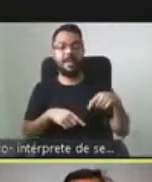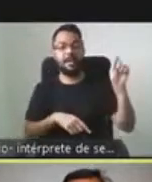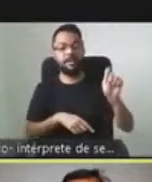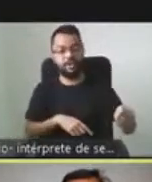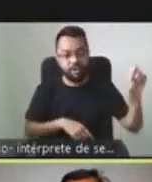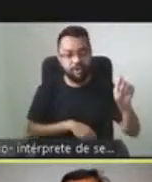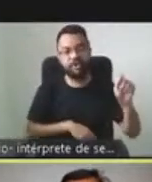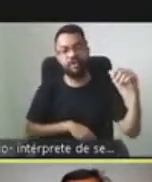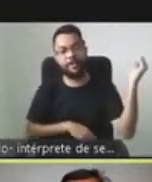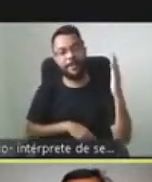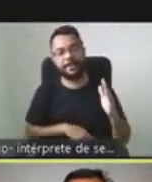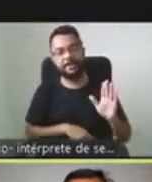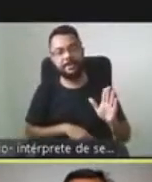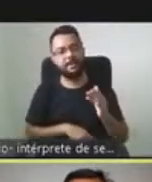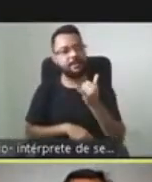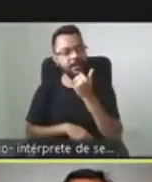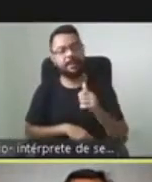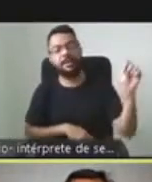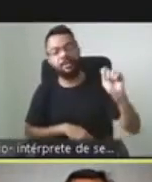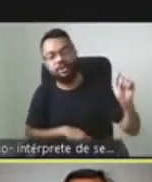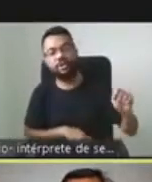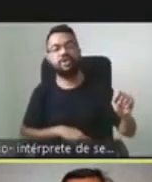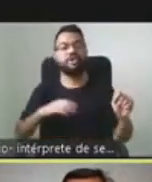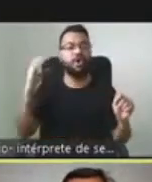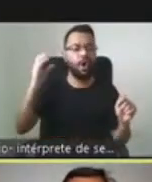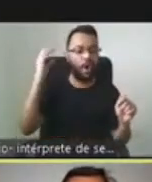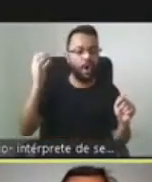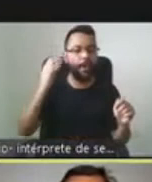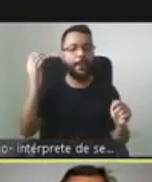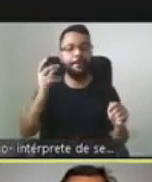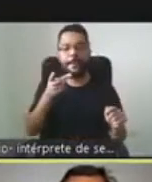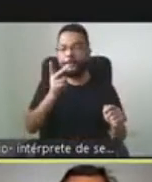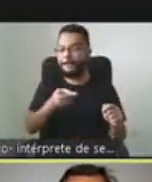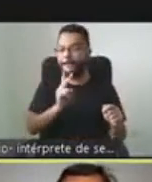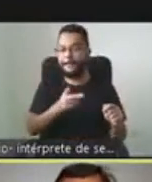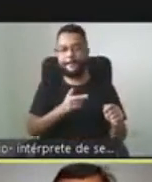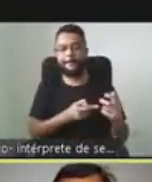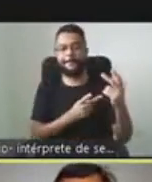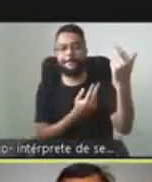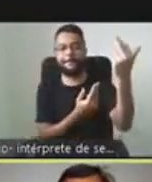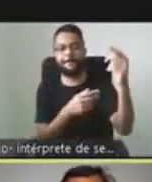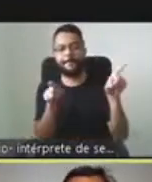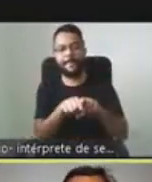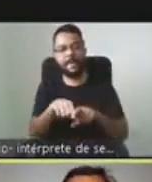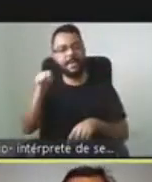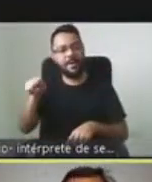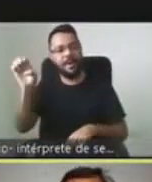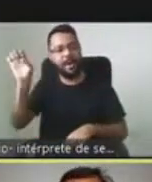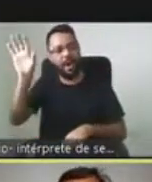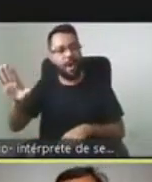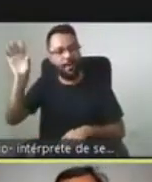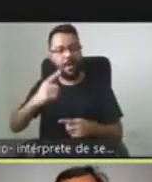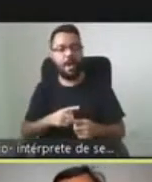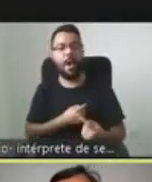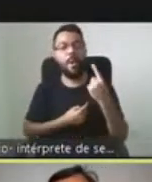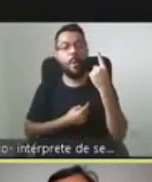Brasil, perdón, Argentina y Colombia toman la misma prevalencia que se toma en Europa, que es de un caso en